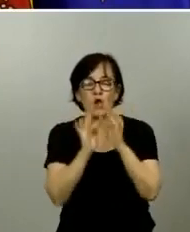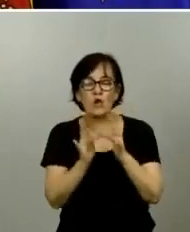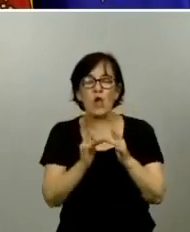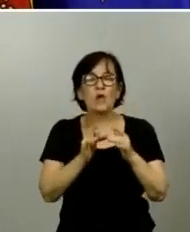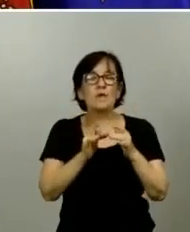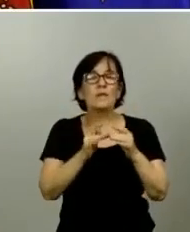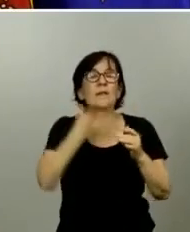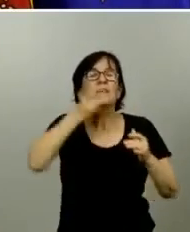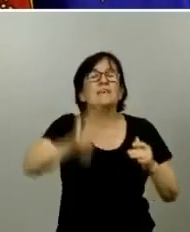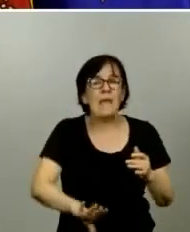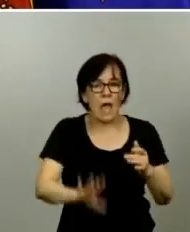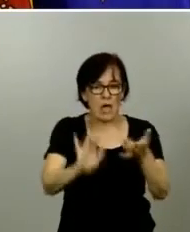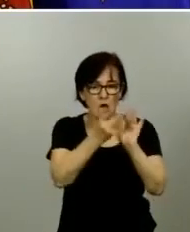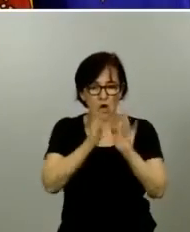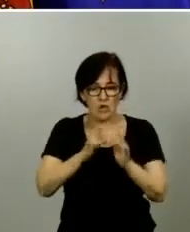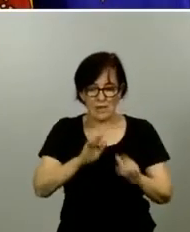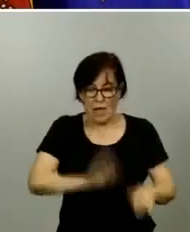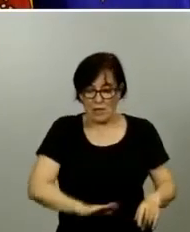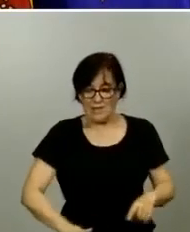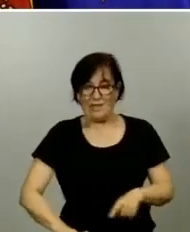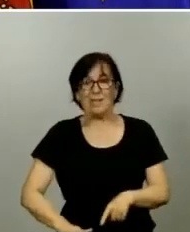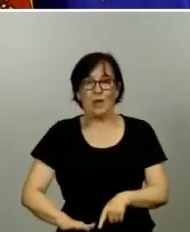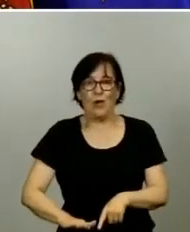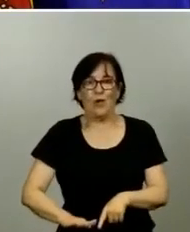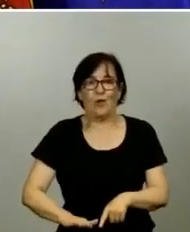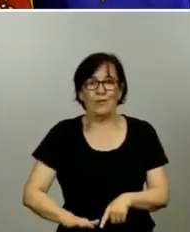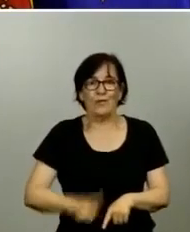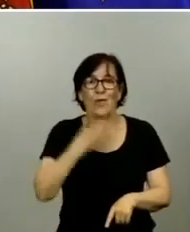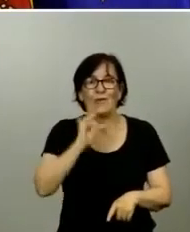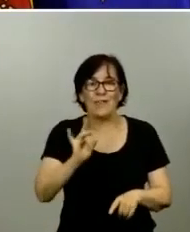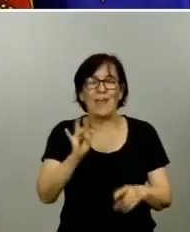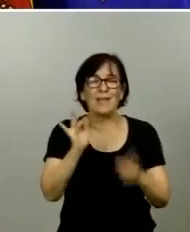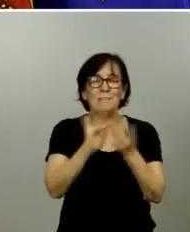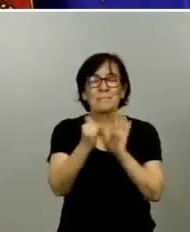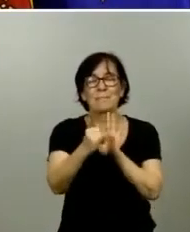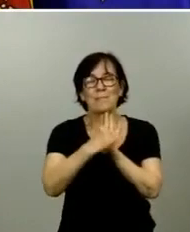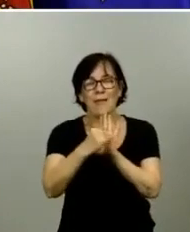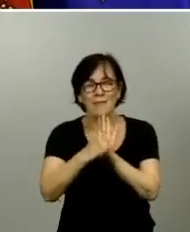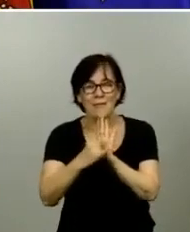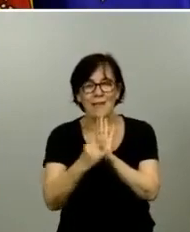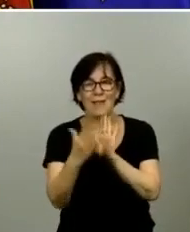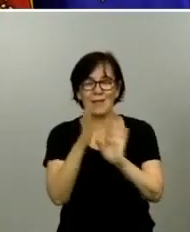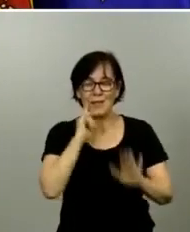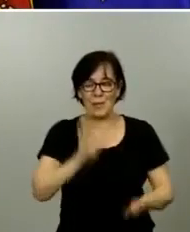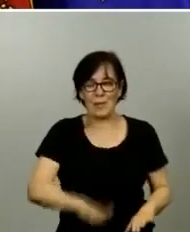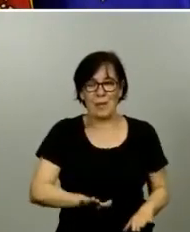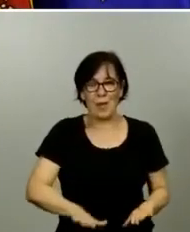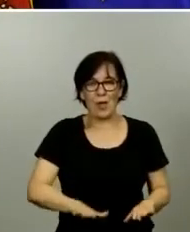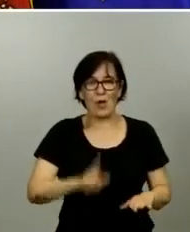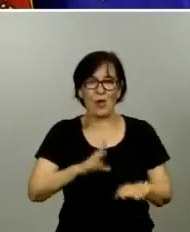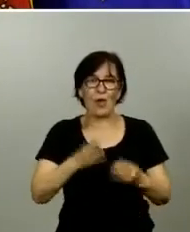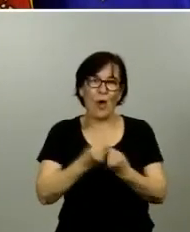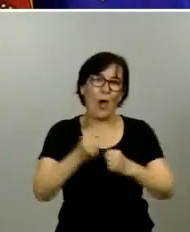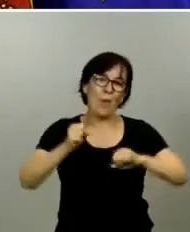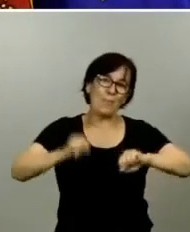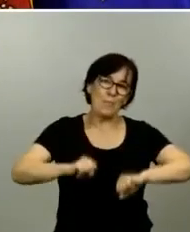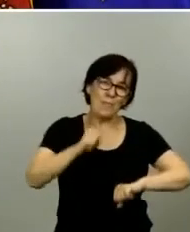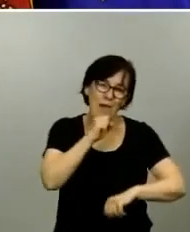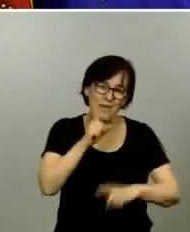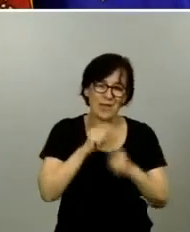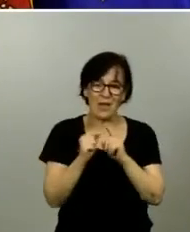tener los niños la cercanía de los niños pequeños con sus mayores entre ellos